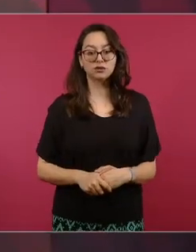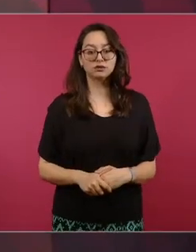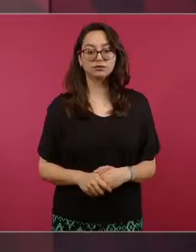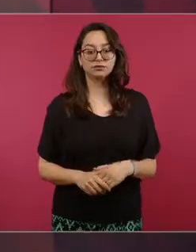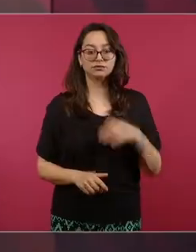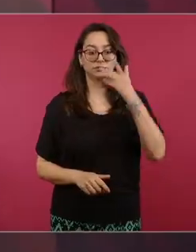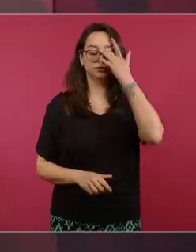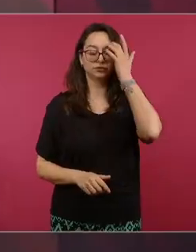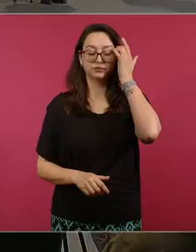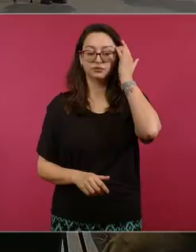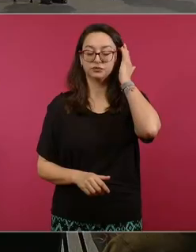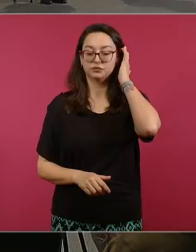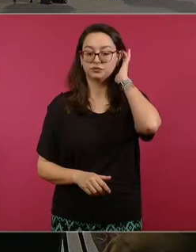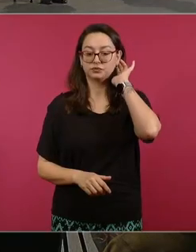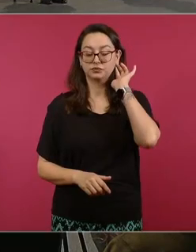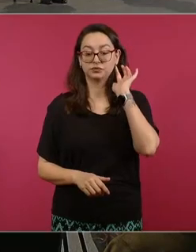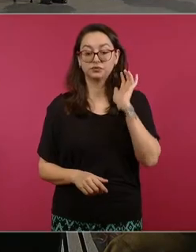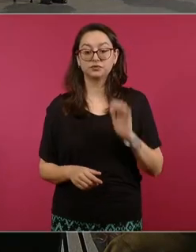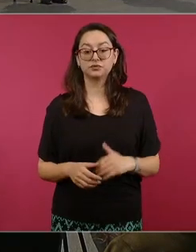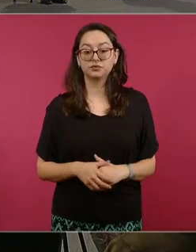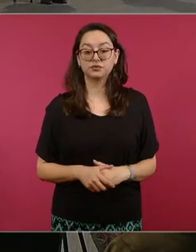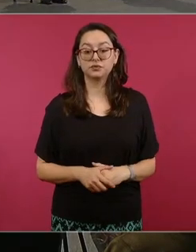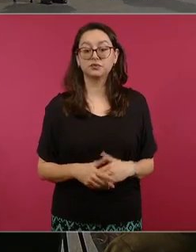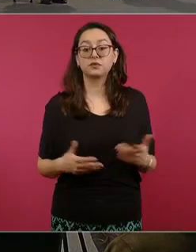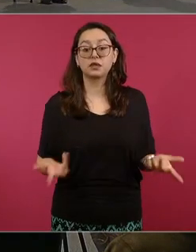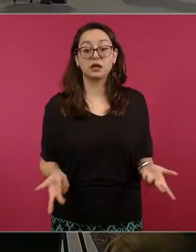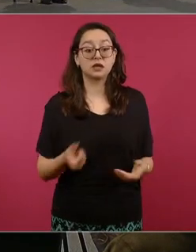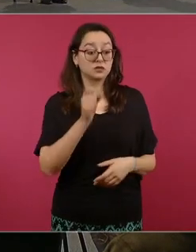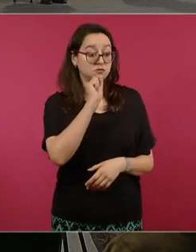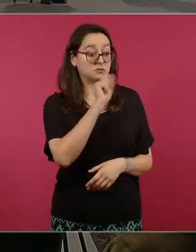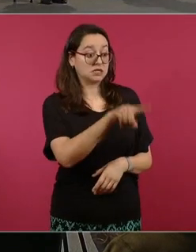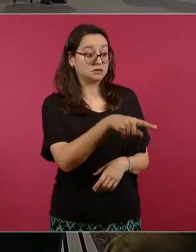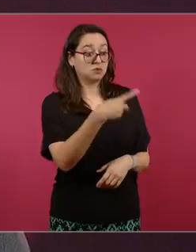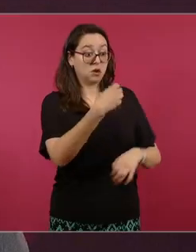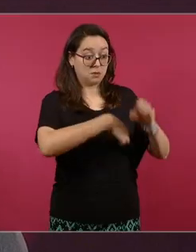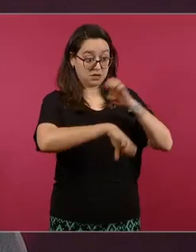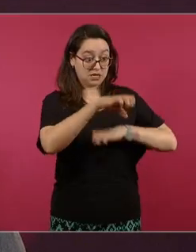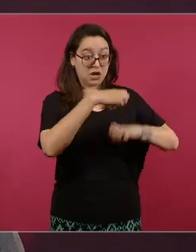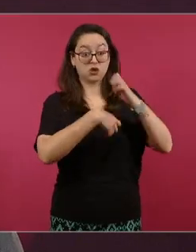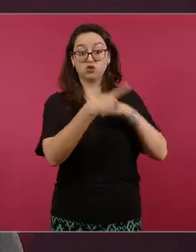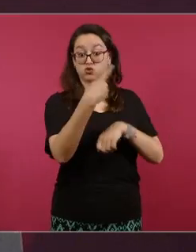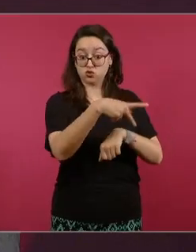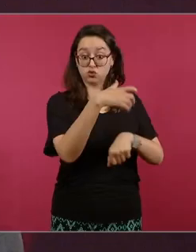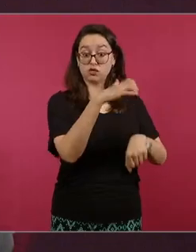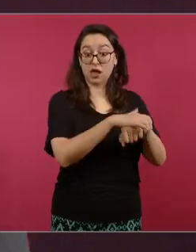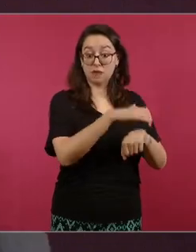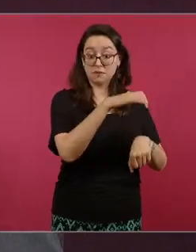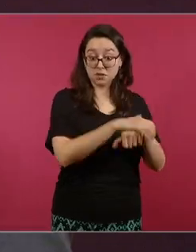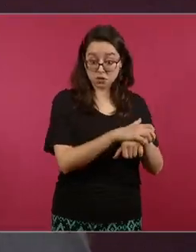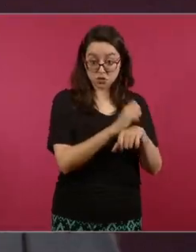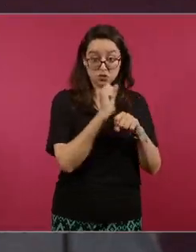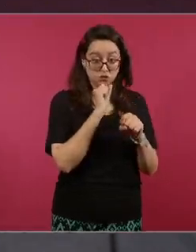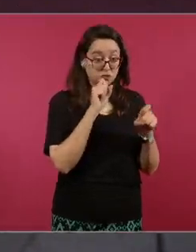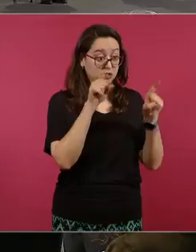pero no de escuela sino de clase social y otros